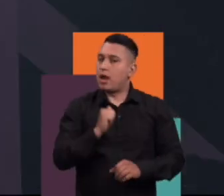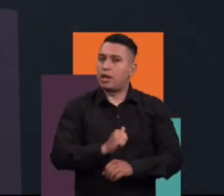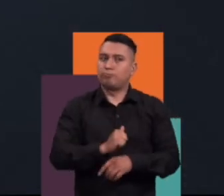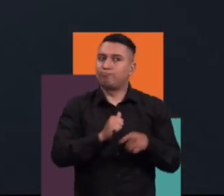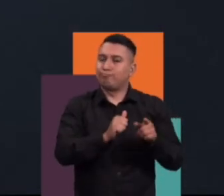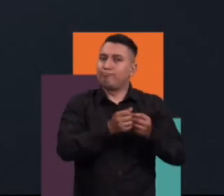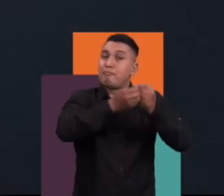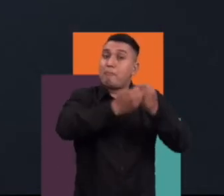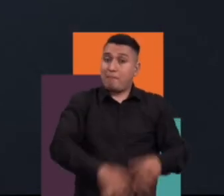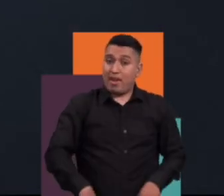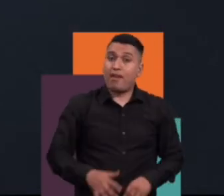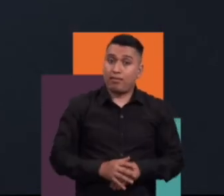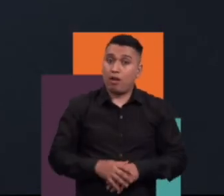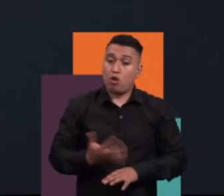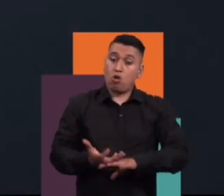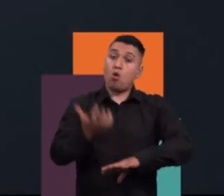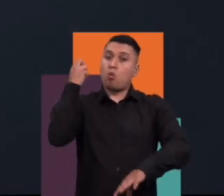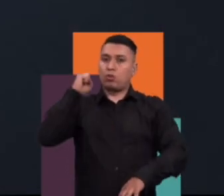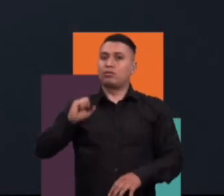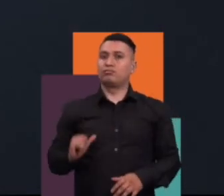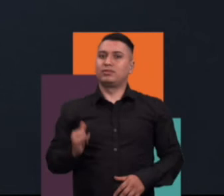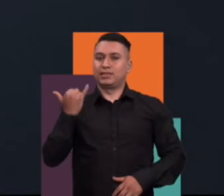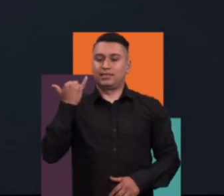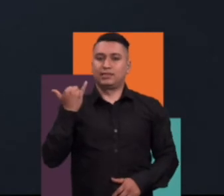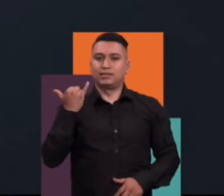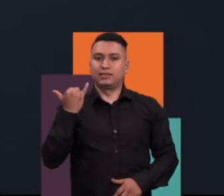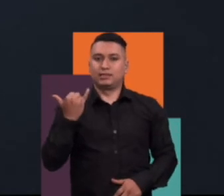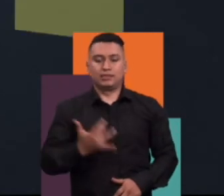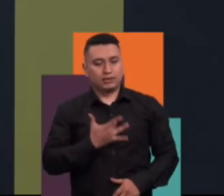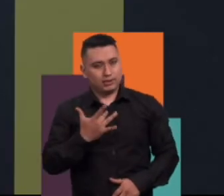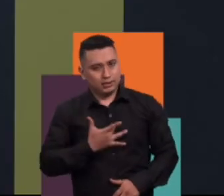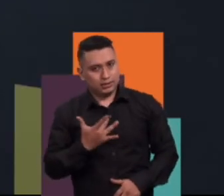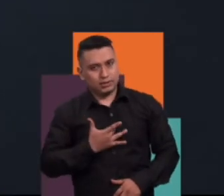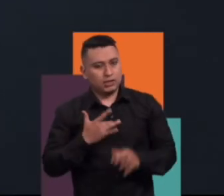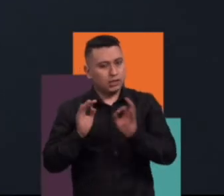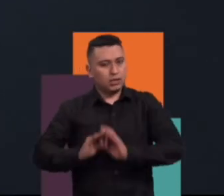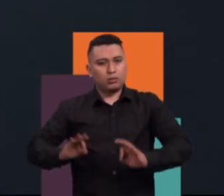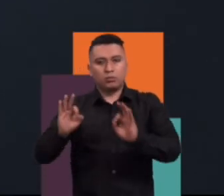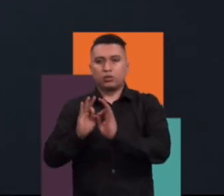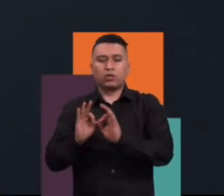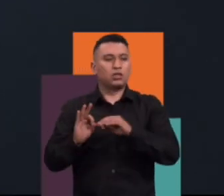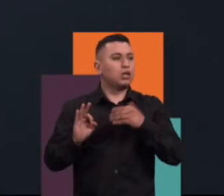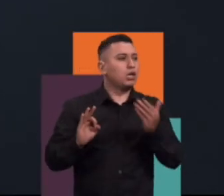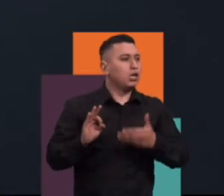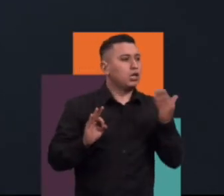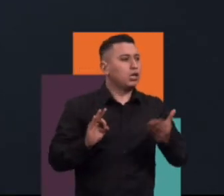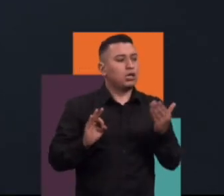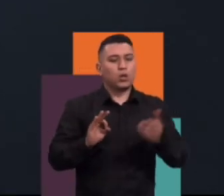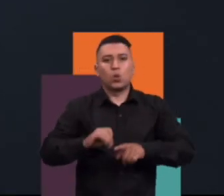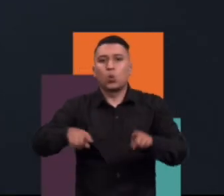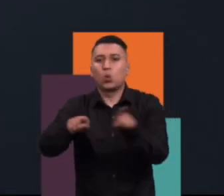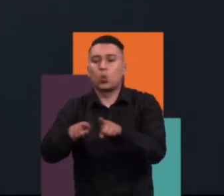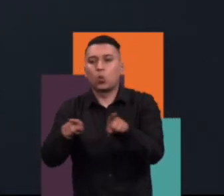principal canal con el que tenemos que trabajar es con los seres con los cuales coexistimos y tratar de